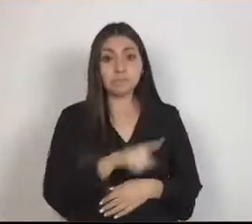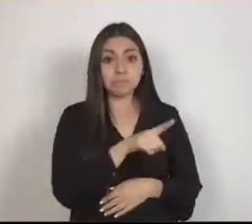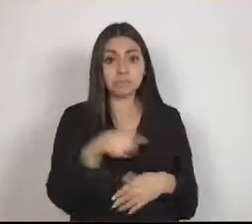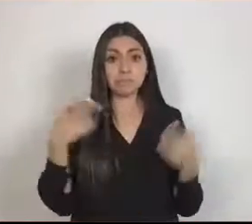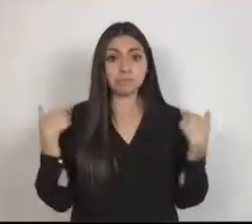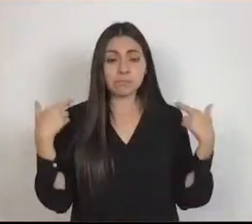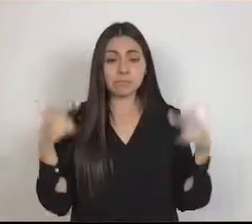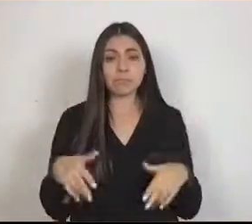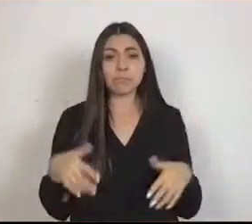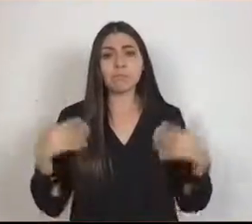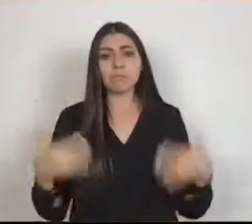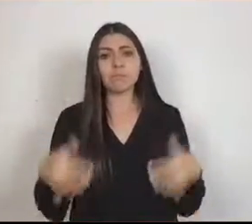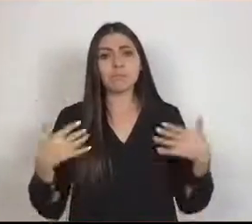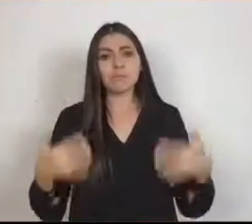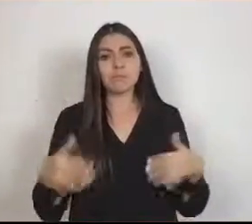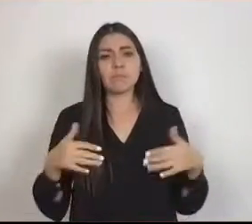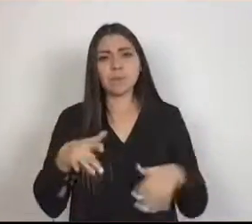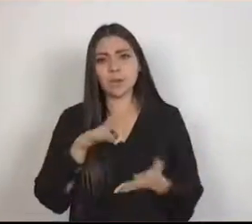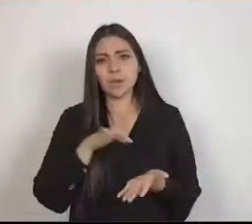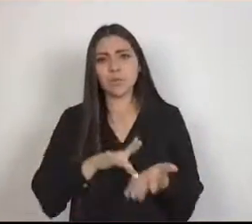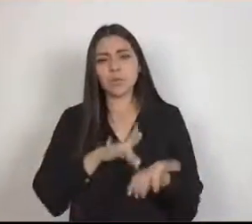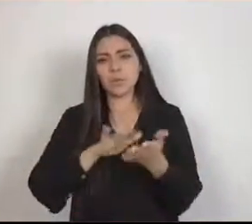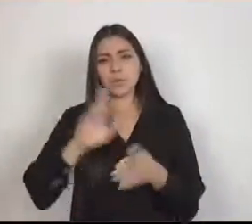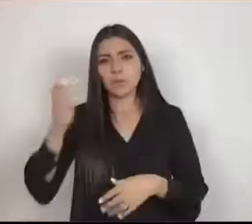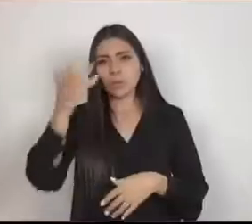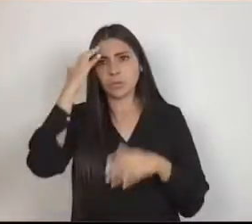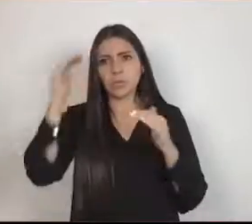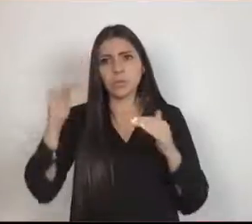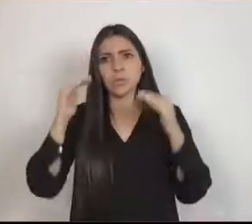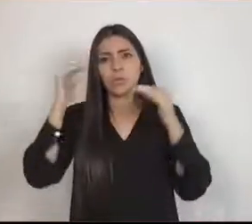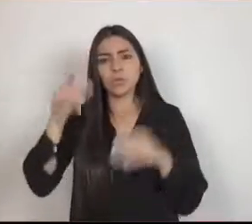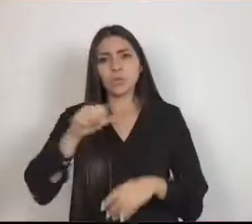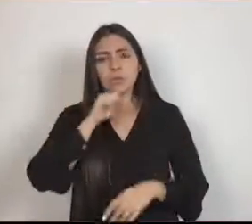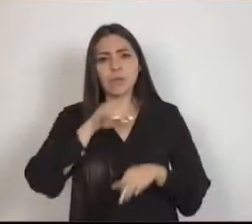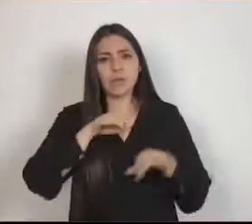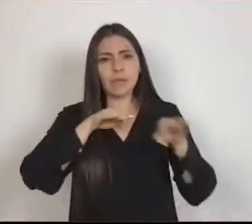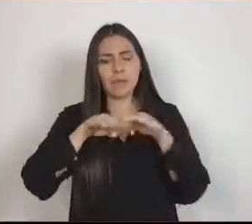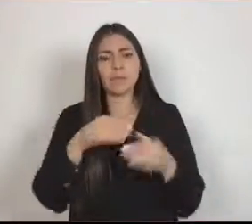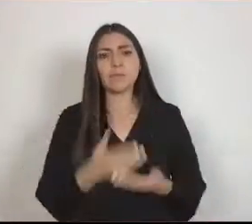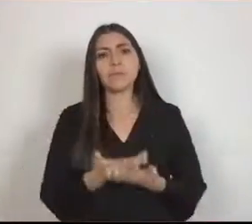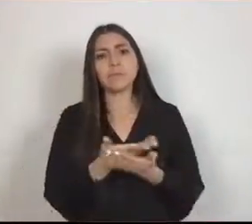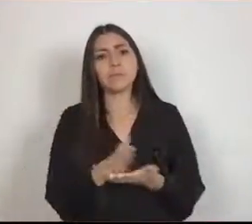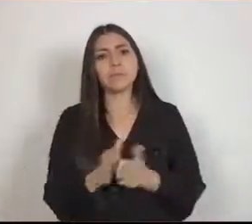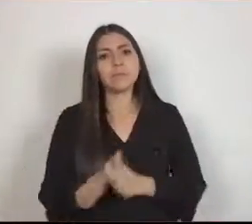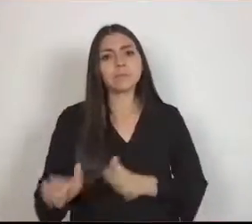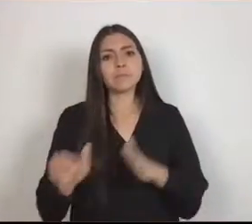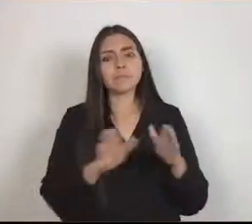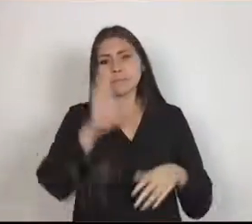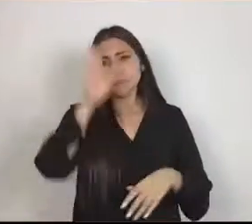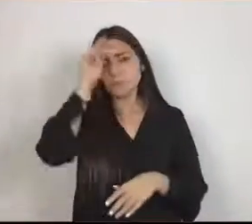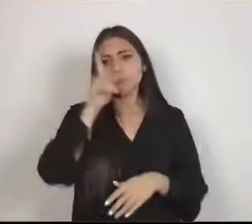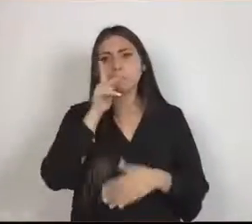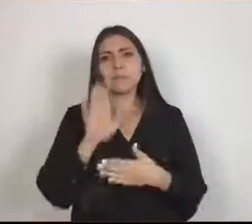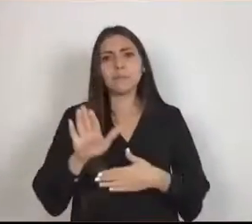y solidaridad por su gran labor, aunado el compromiso de esta